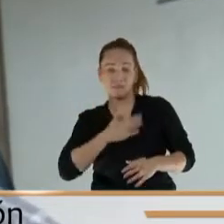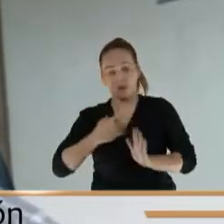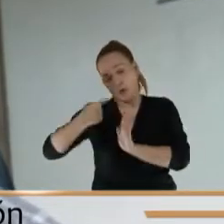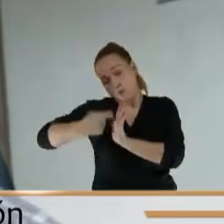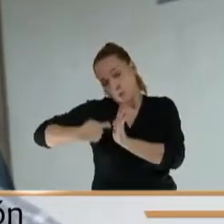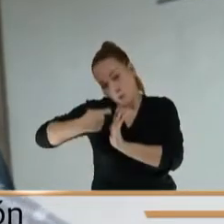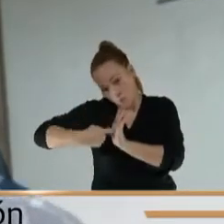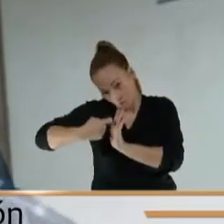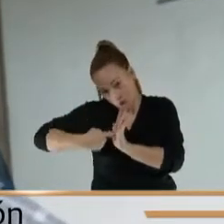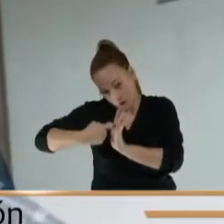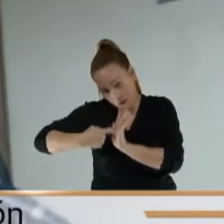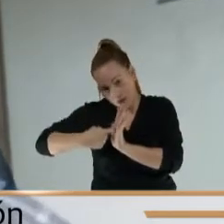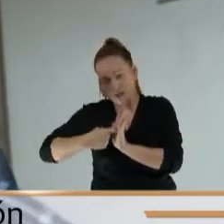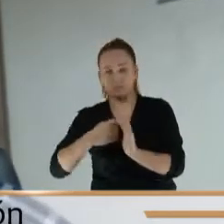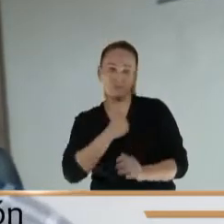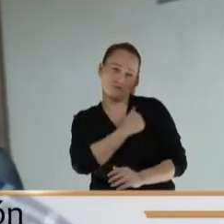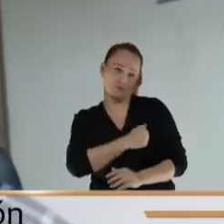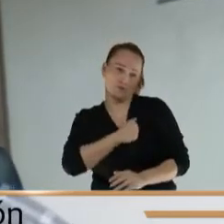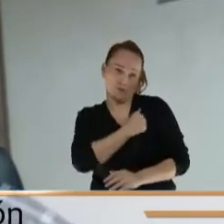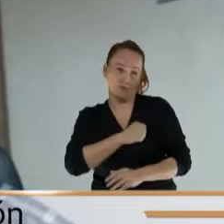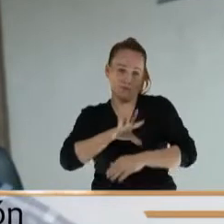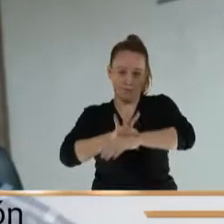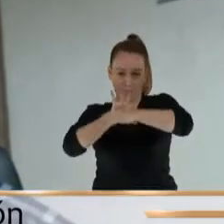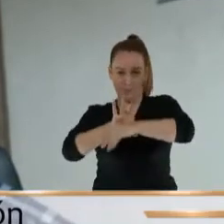poder retirar doctor Juan Carlos Lozada